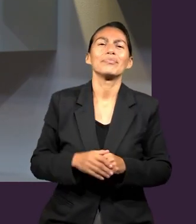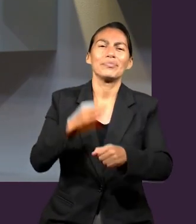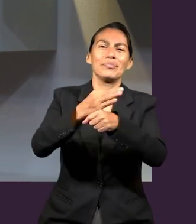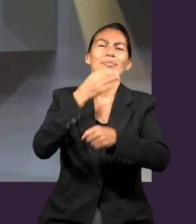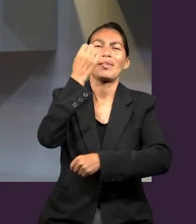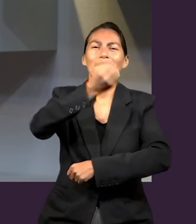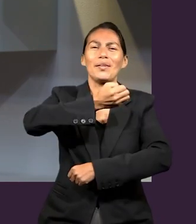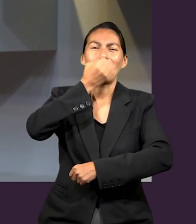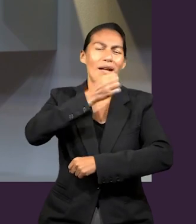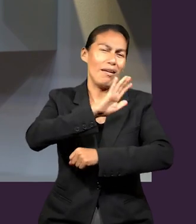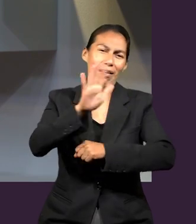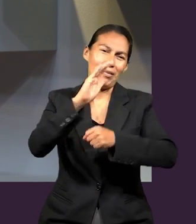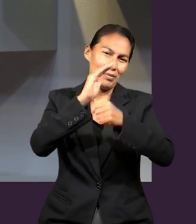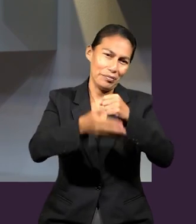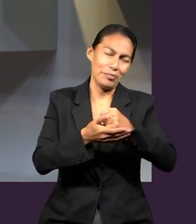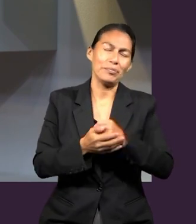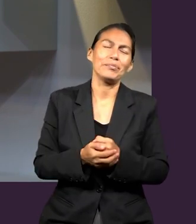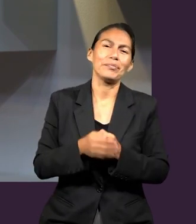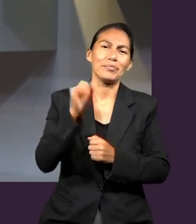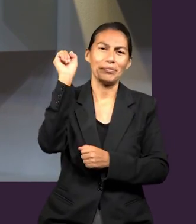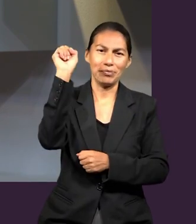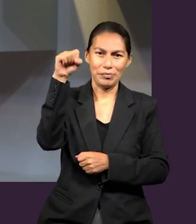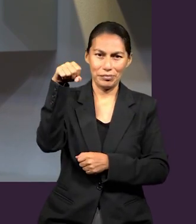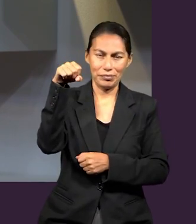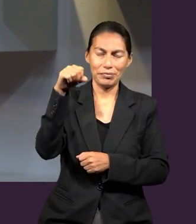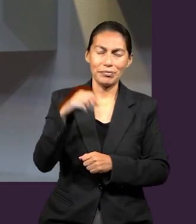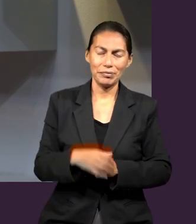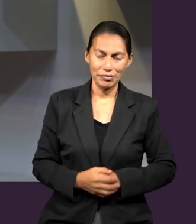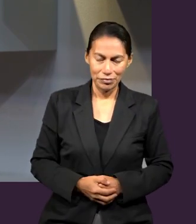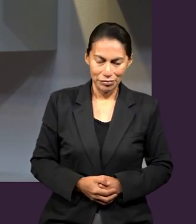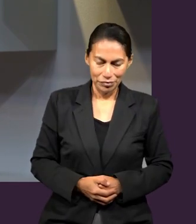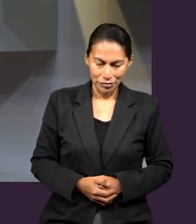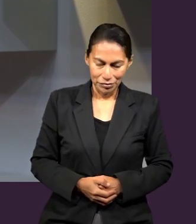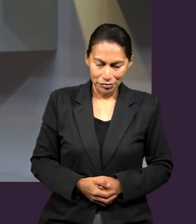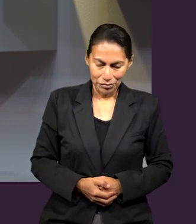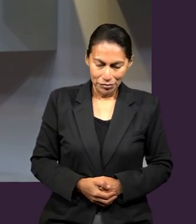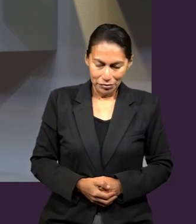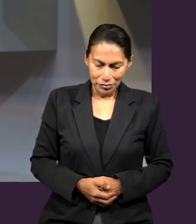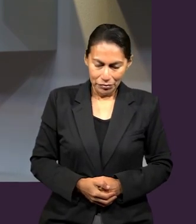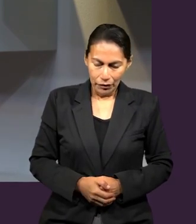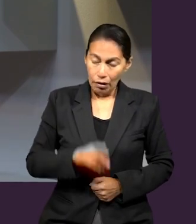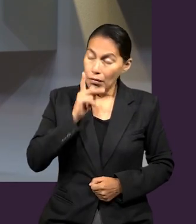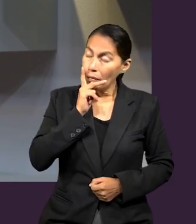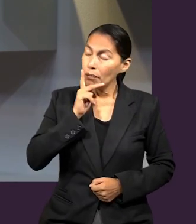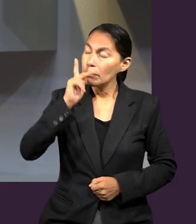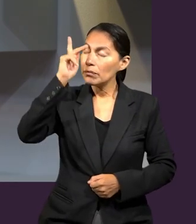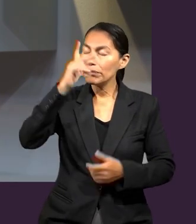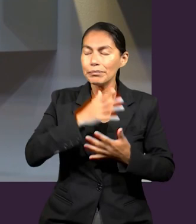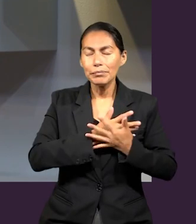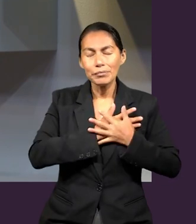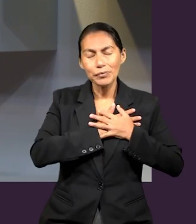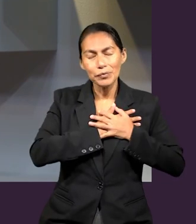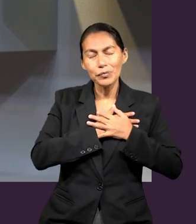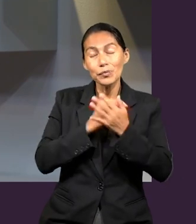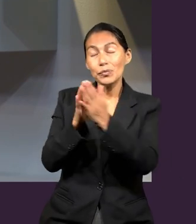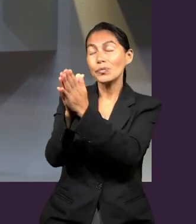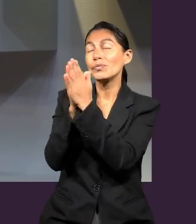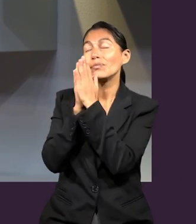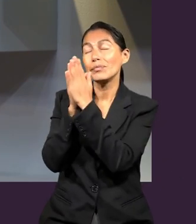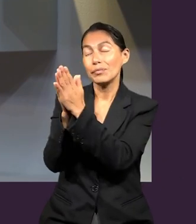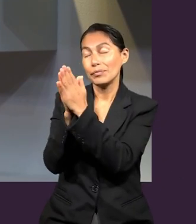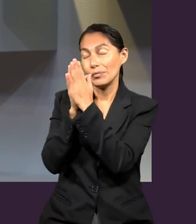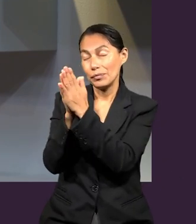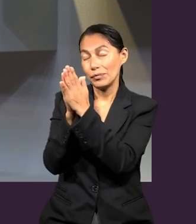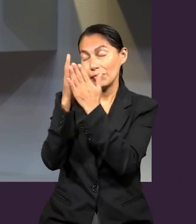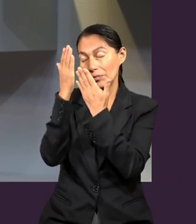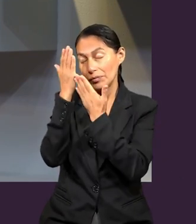que vamos a terminar con una oración, y vamos a inclinar el rostro para poder orar. Padre de